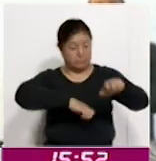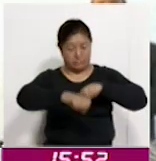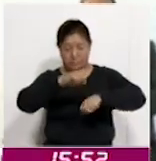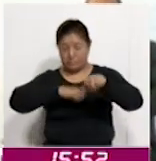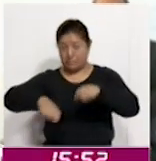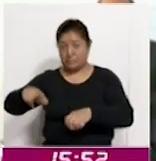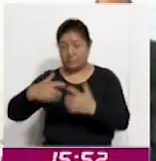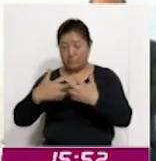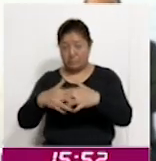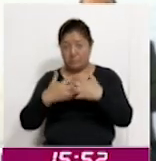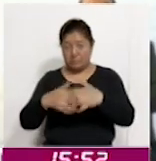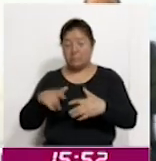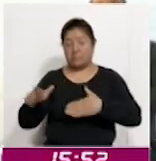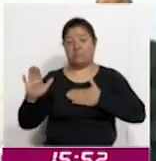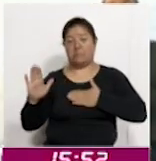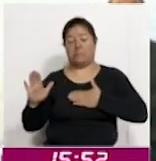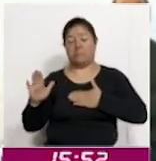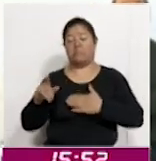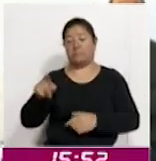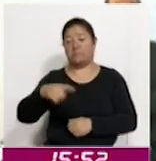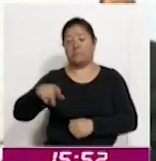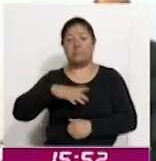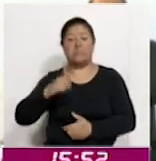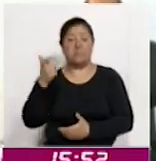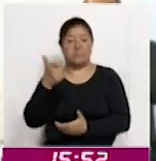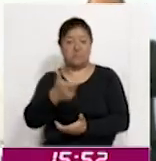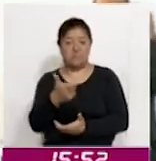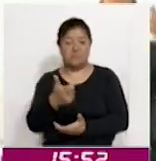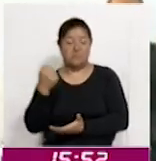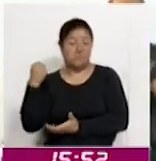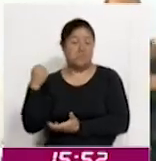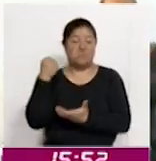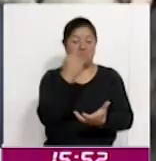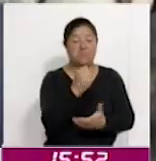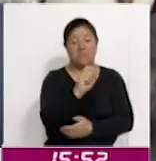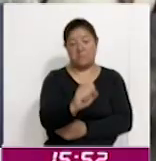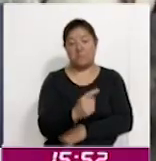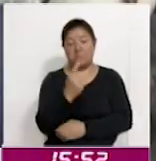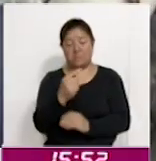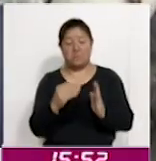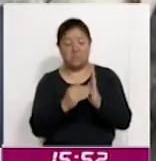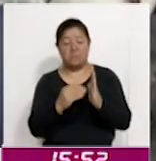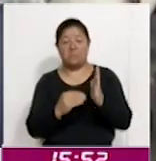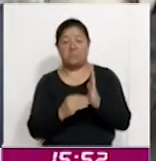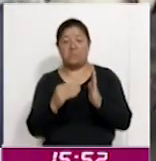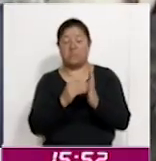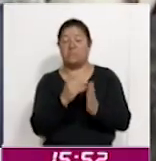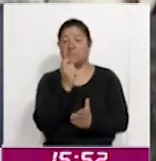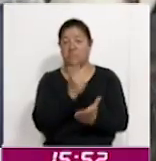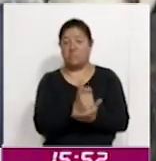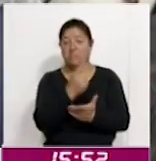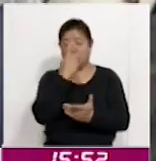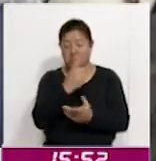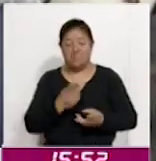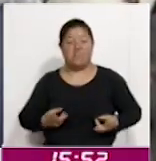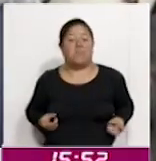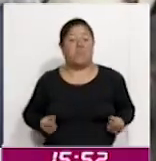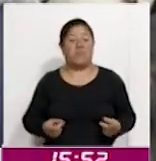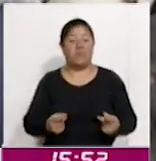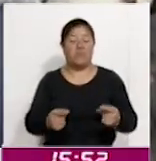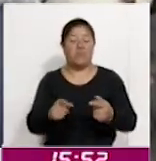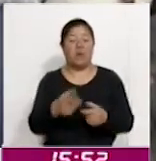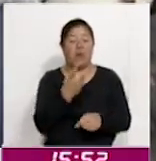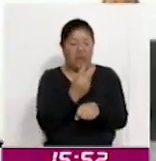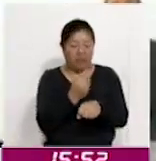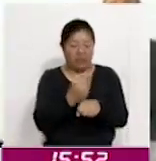industrial se comprometieron a realizar inversiones de 21 mil millones de pesos para eficientar, tratar